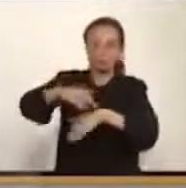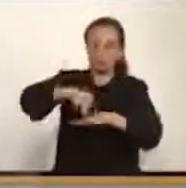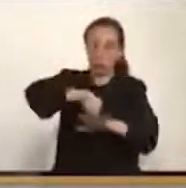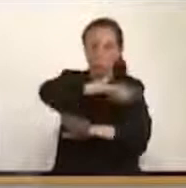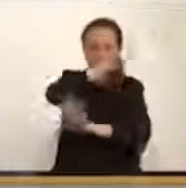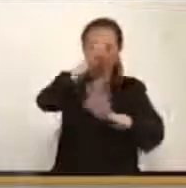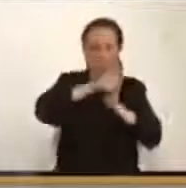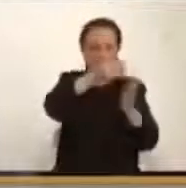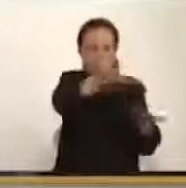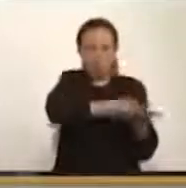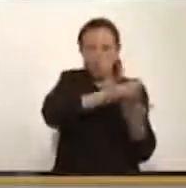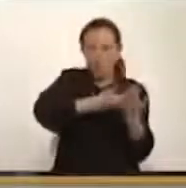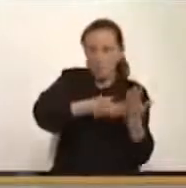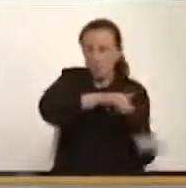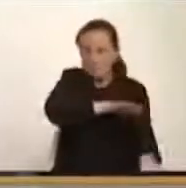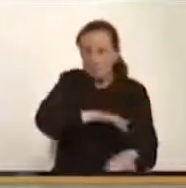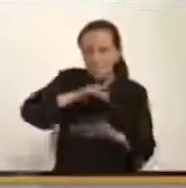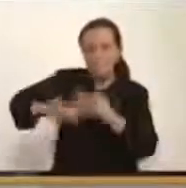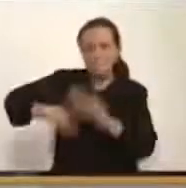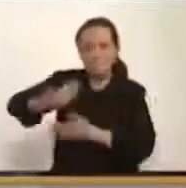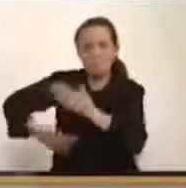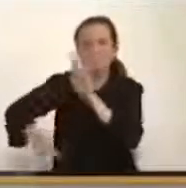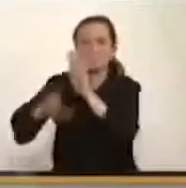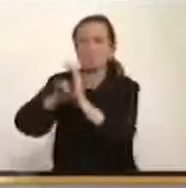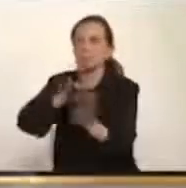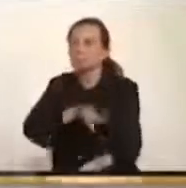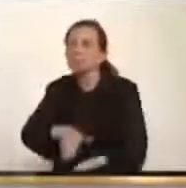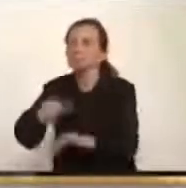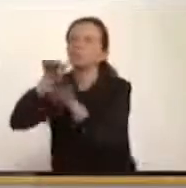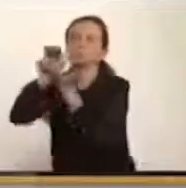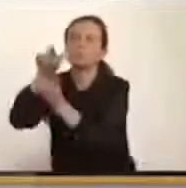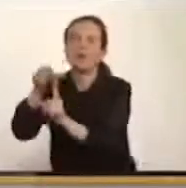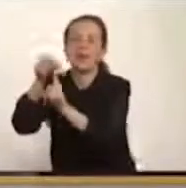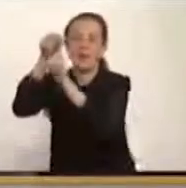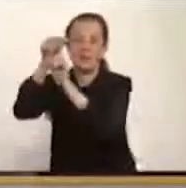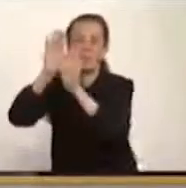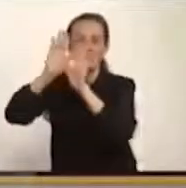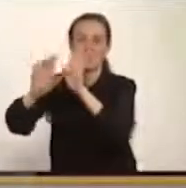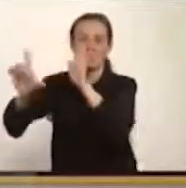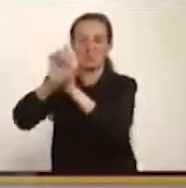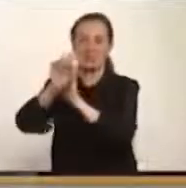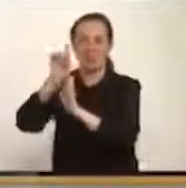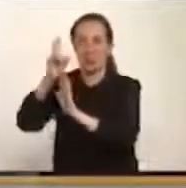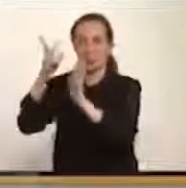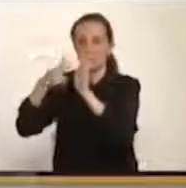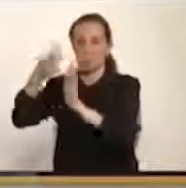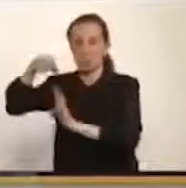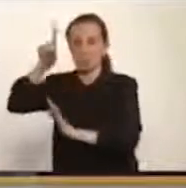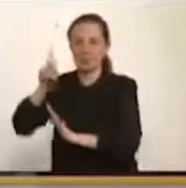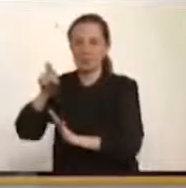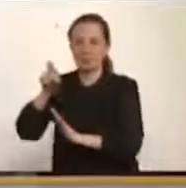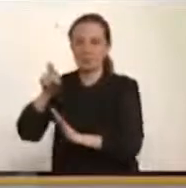de acuerdo con el procedimiento legislativo especial del acto legislativo 1 de 2016.